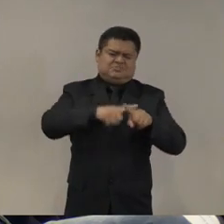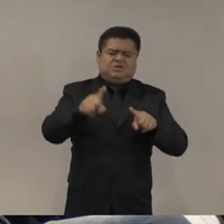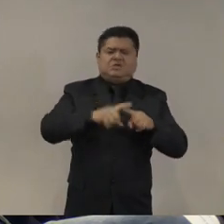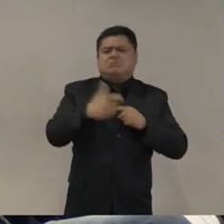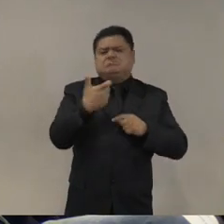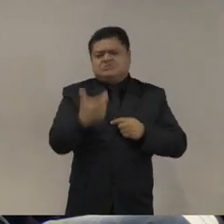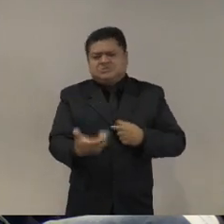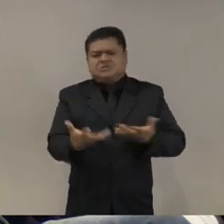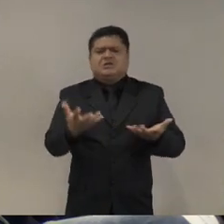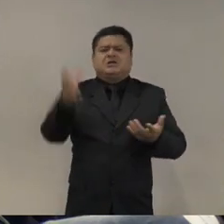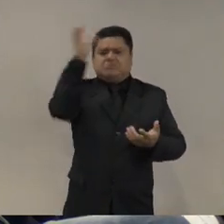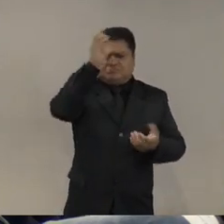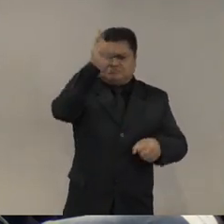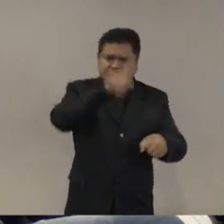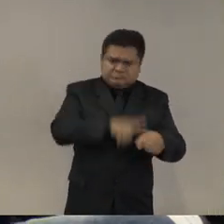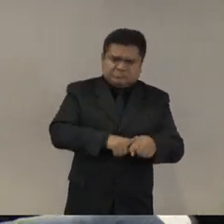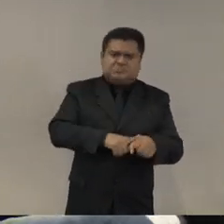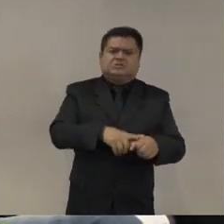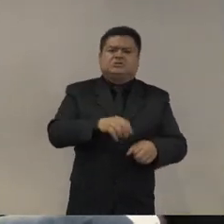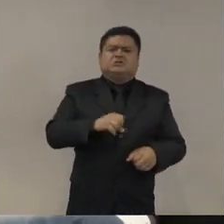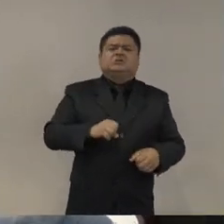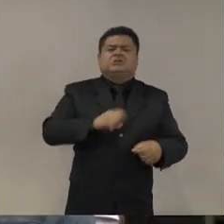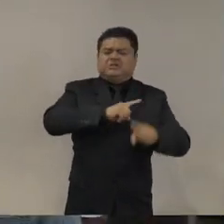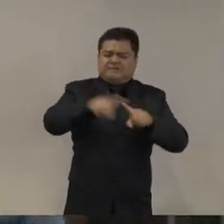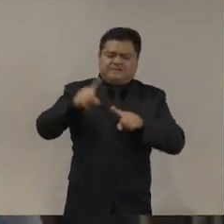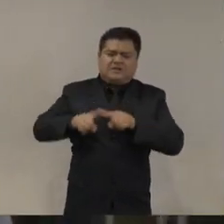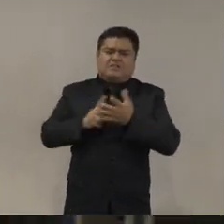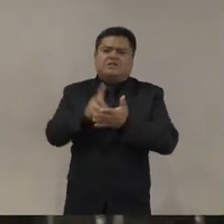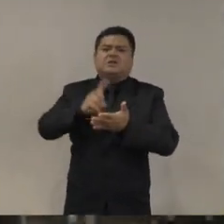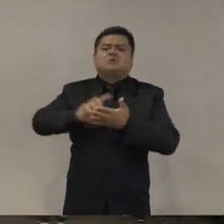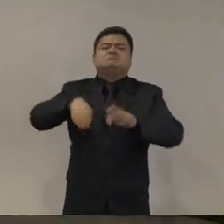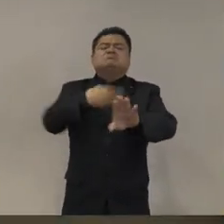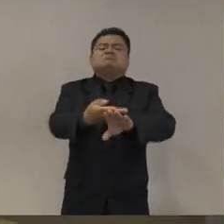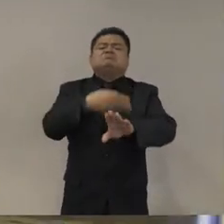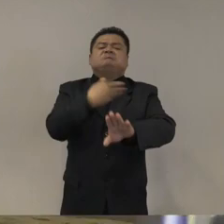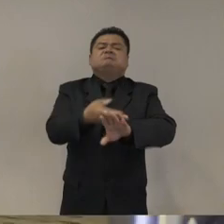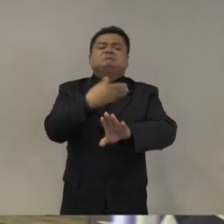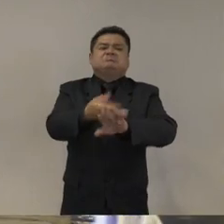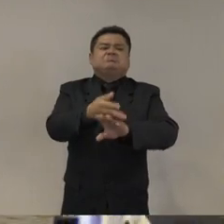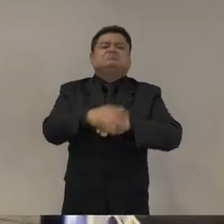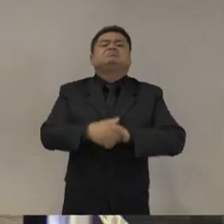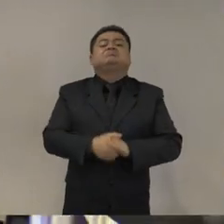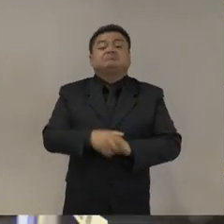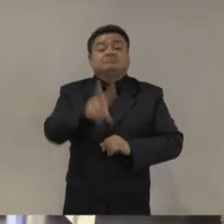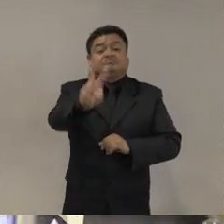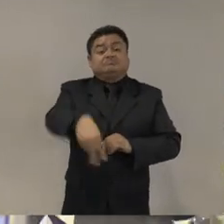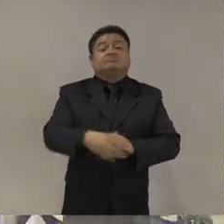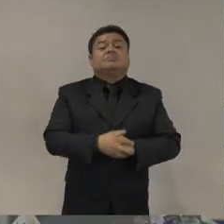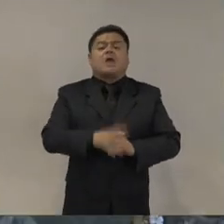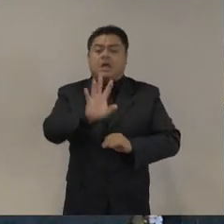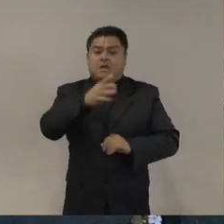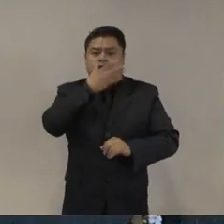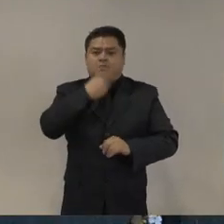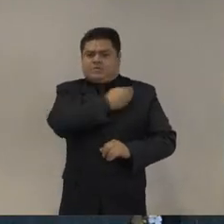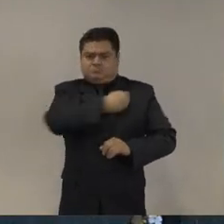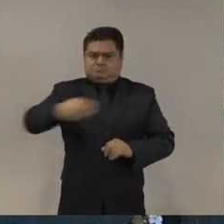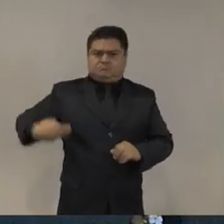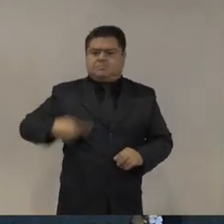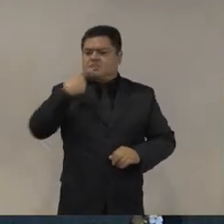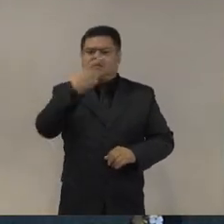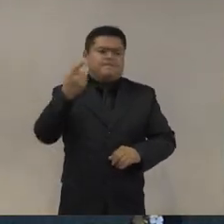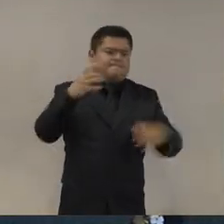aumento del trasiego de drogas, se supone que la declaración de guerra era para que disminuyera el trasiego de drogas, no sucedió.